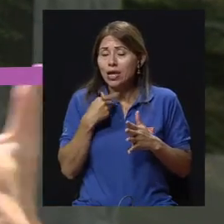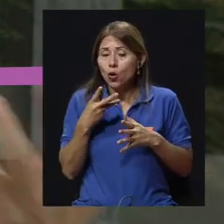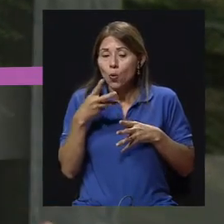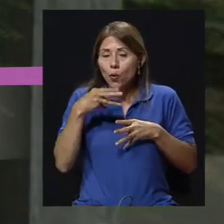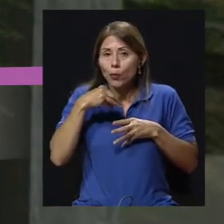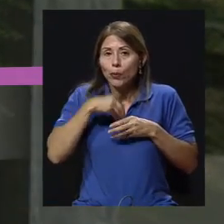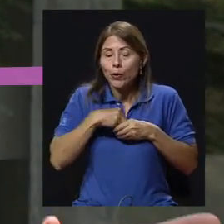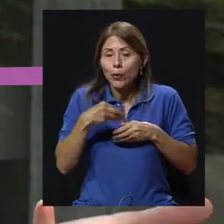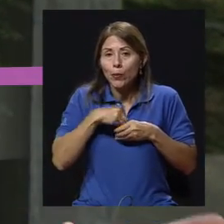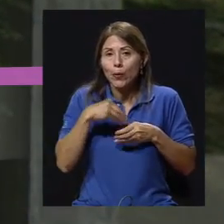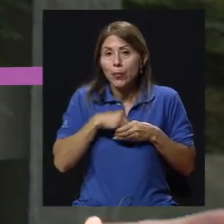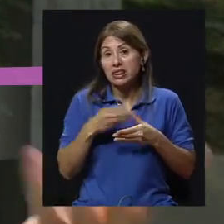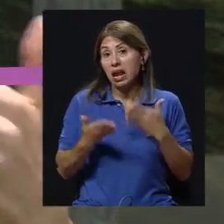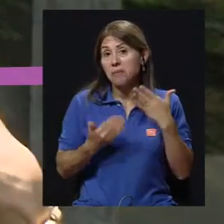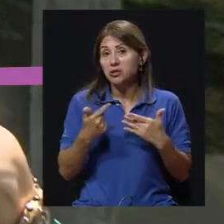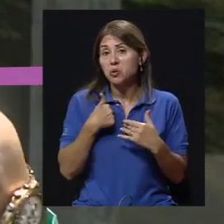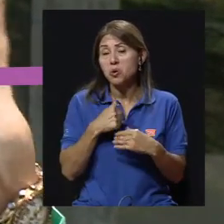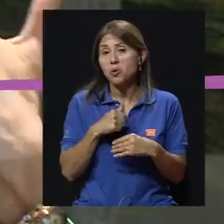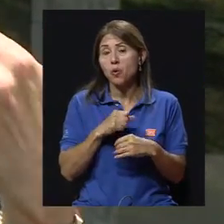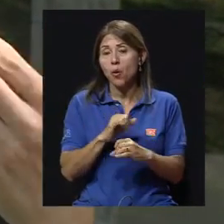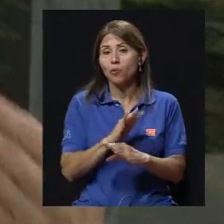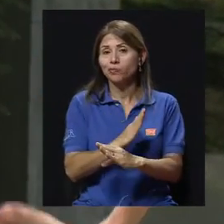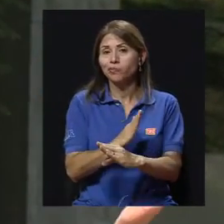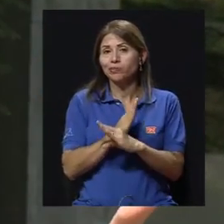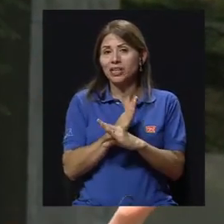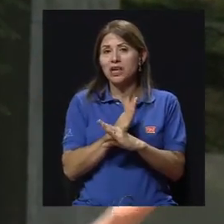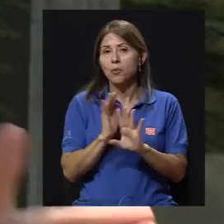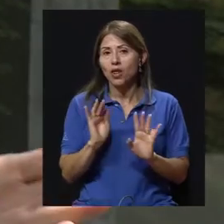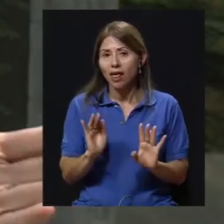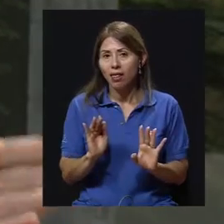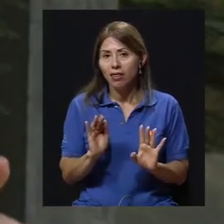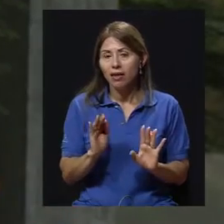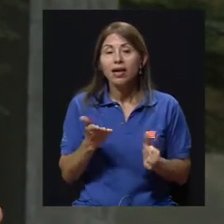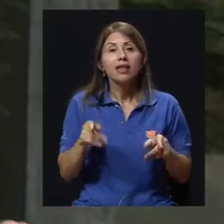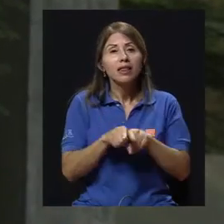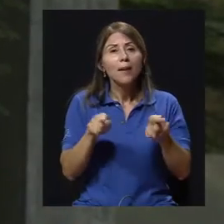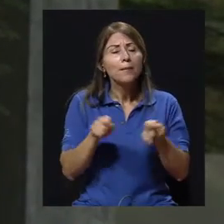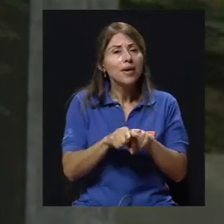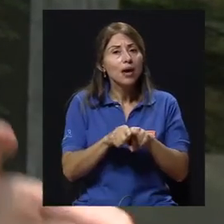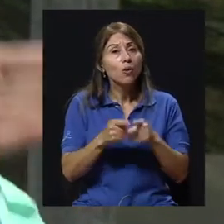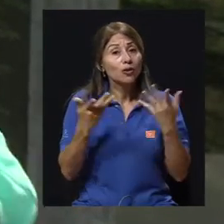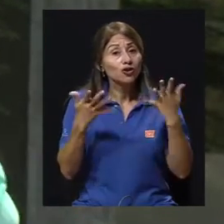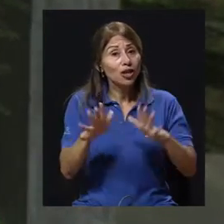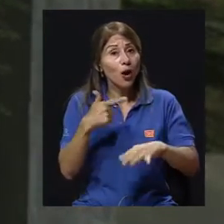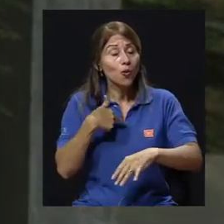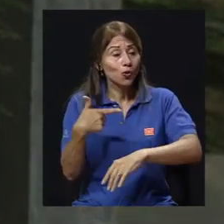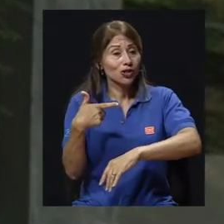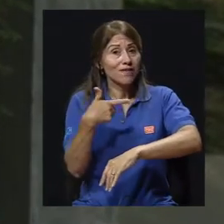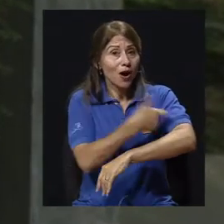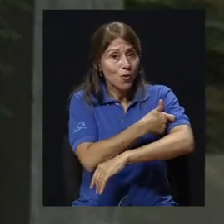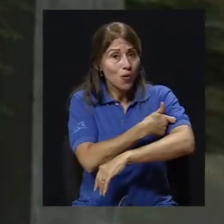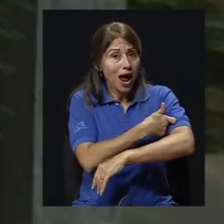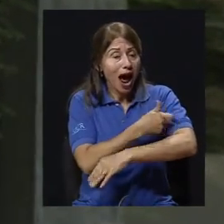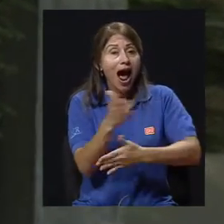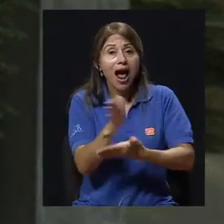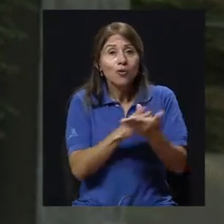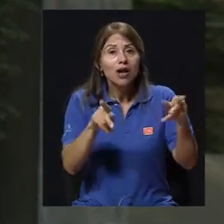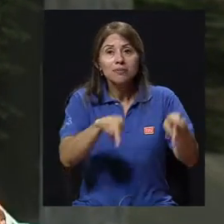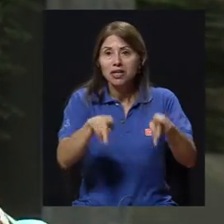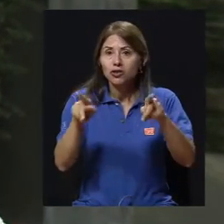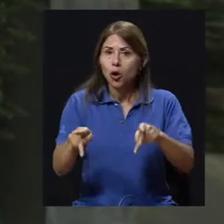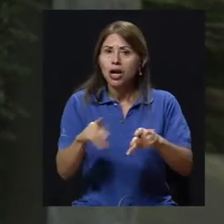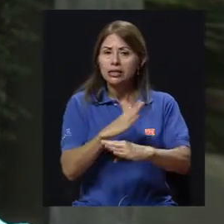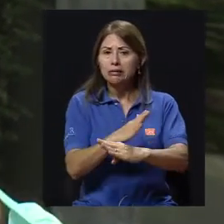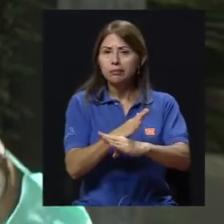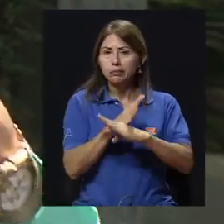inmunidad. Y también, después de que uno se vacuna, hay personas que sí levantan inmunidad, o sea, que sí